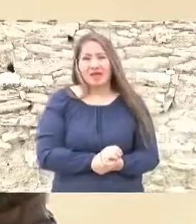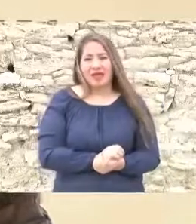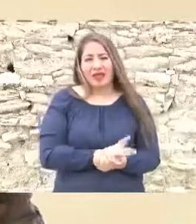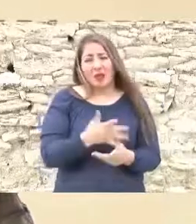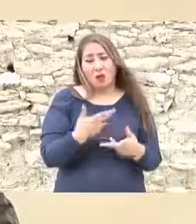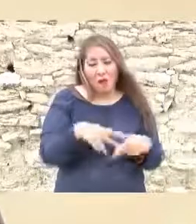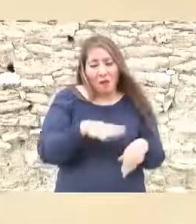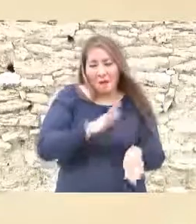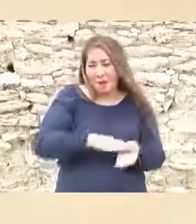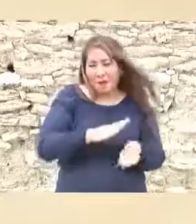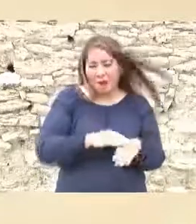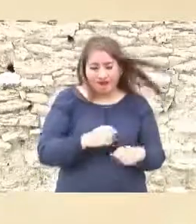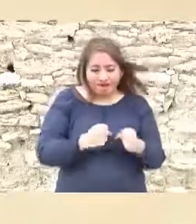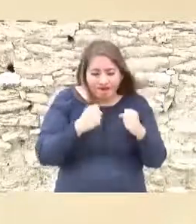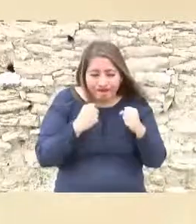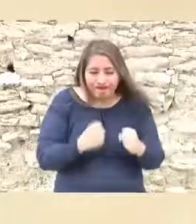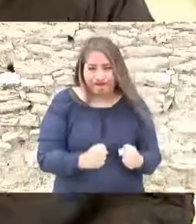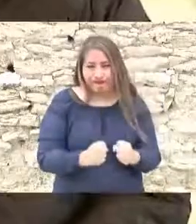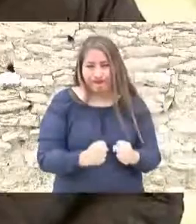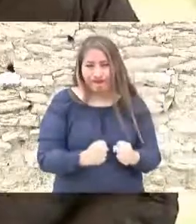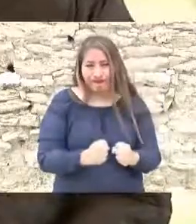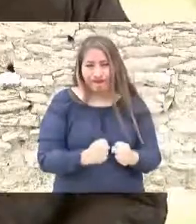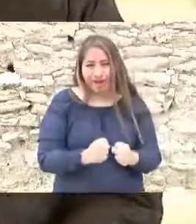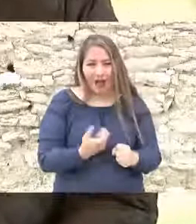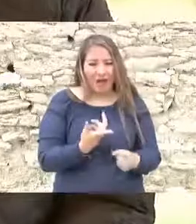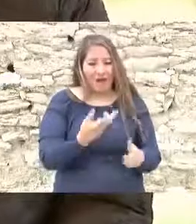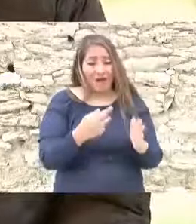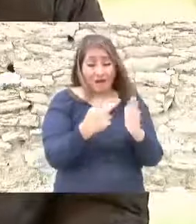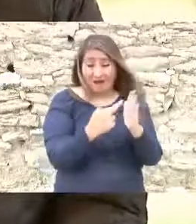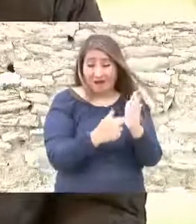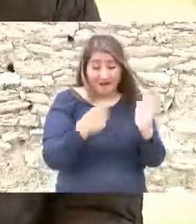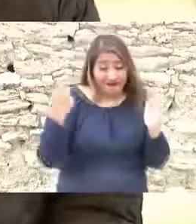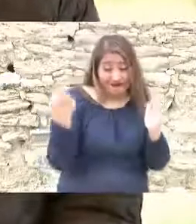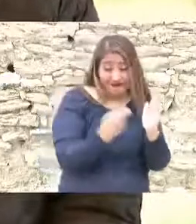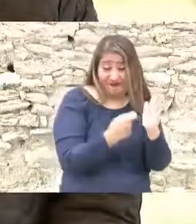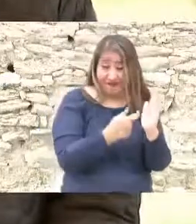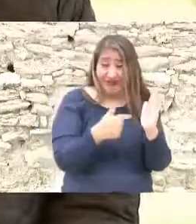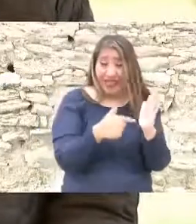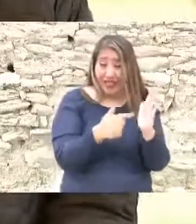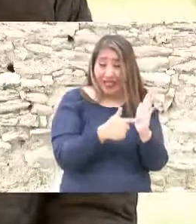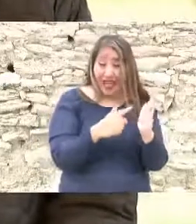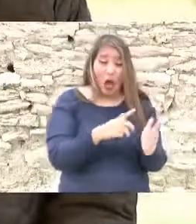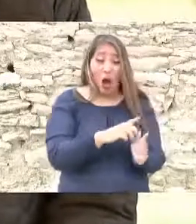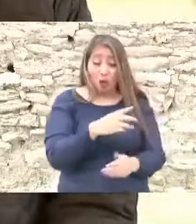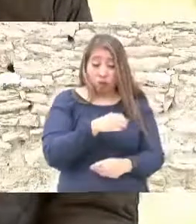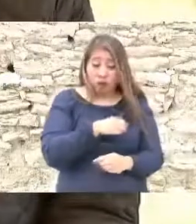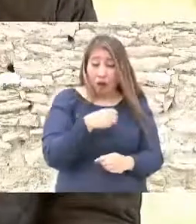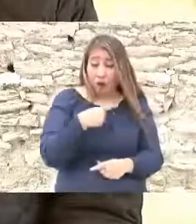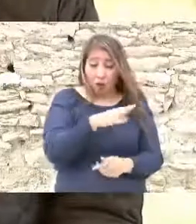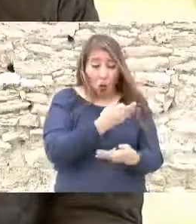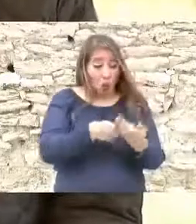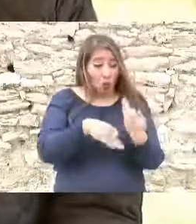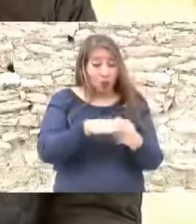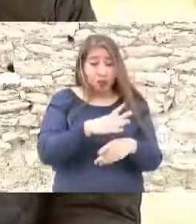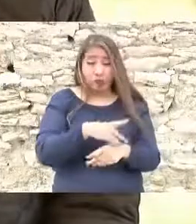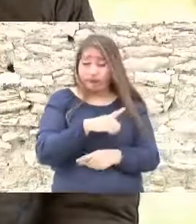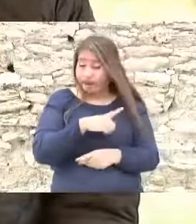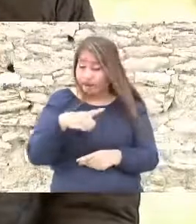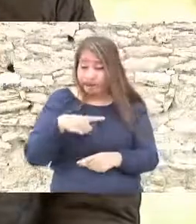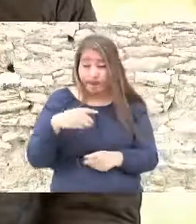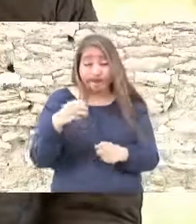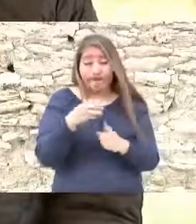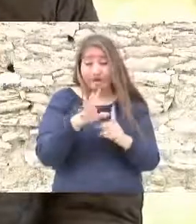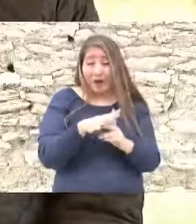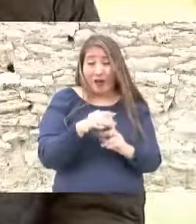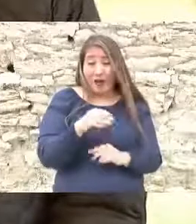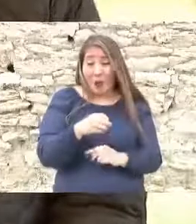enérgicas estrictas porque por encima de todo está el agua y está